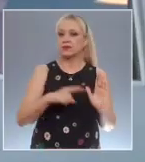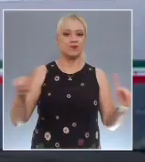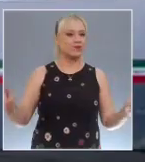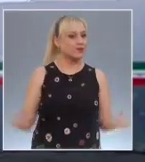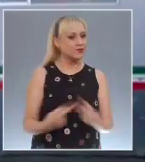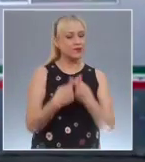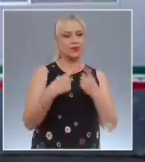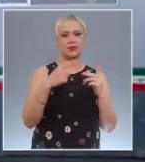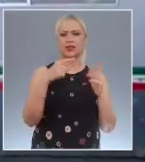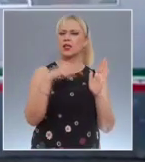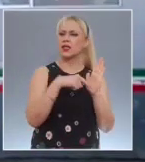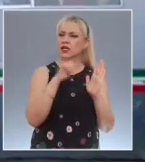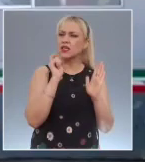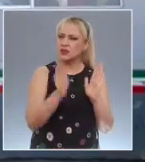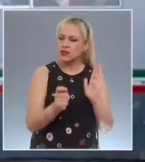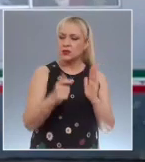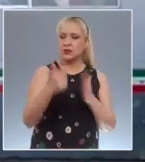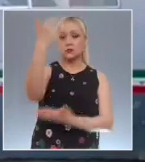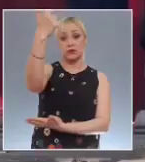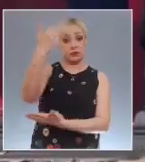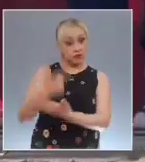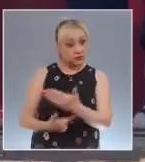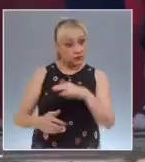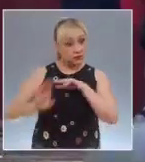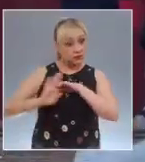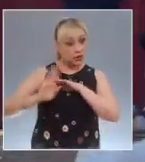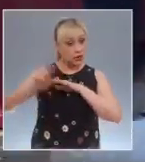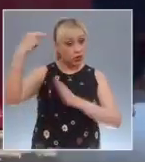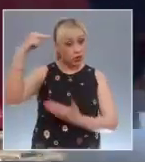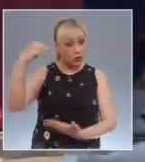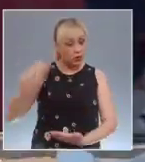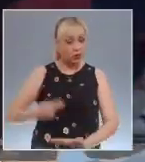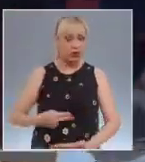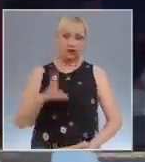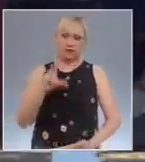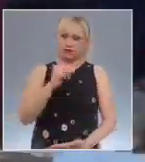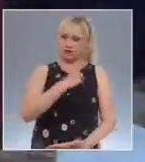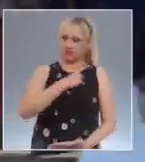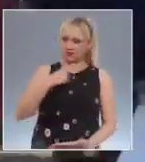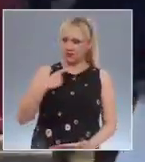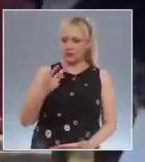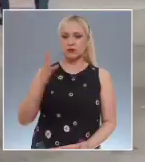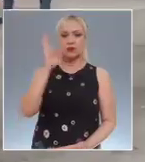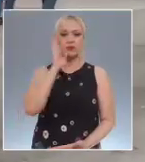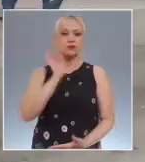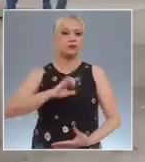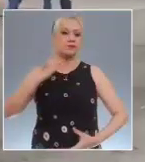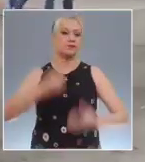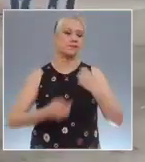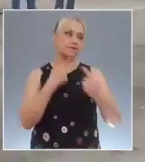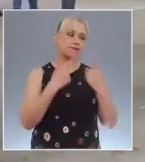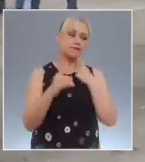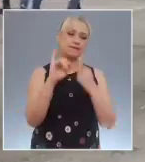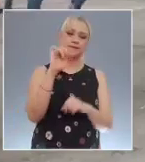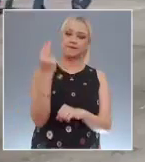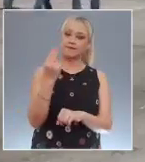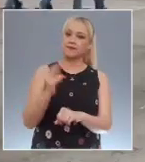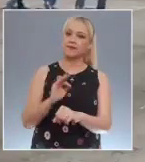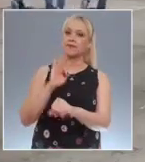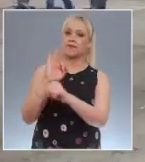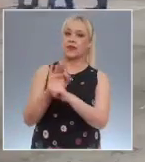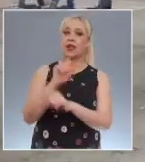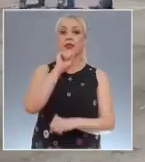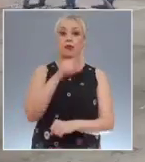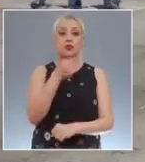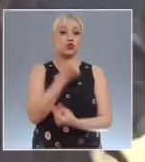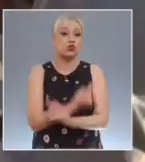migrantes. Las ministras y ministros declararon la validez de disposiciones relativas a la protección de infancias migrantes. Para el Canal